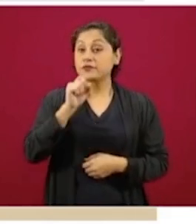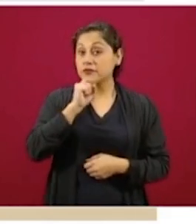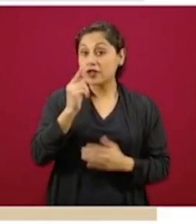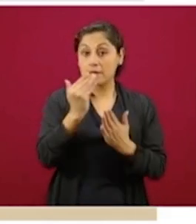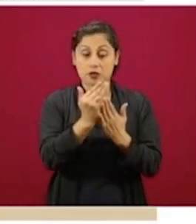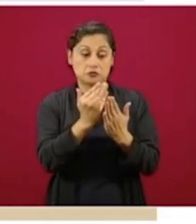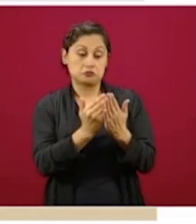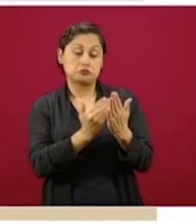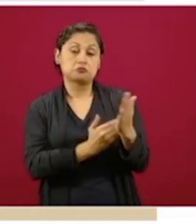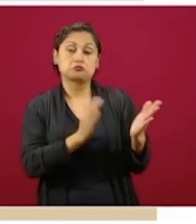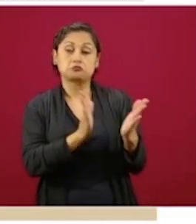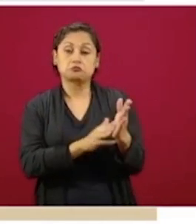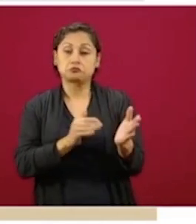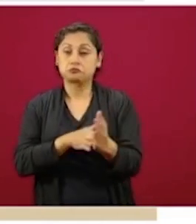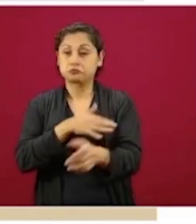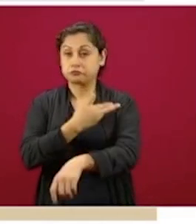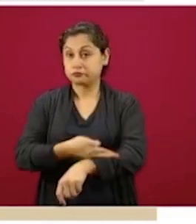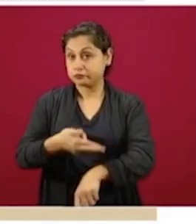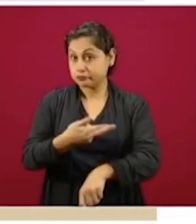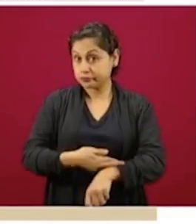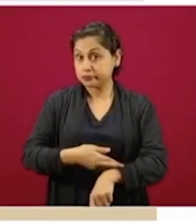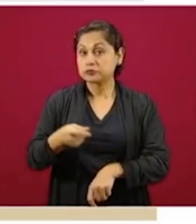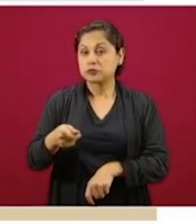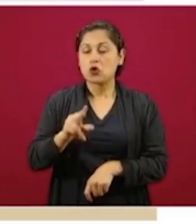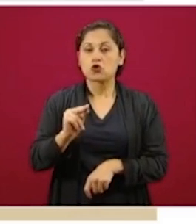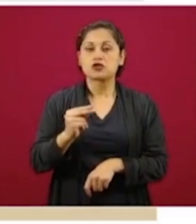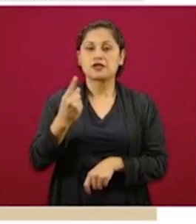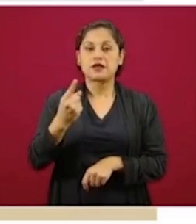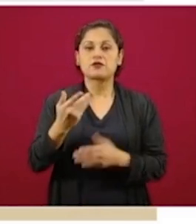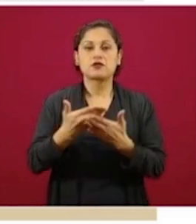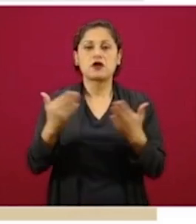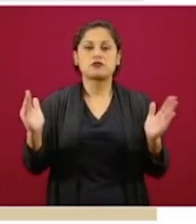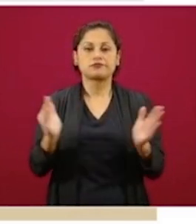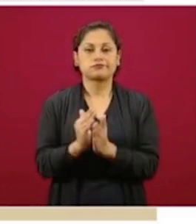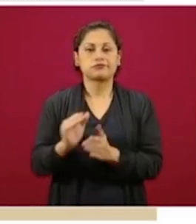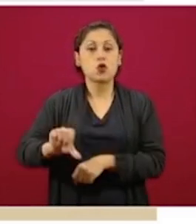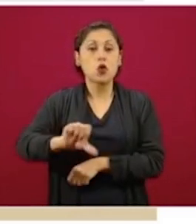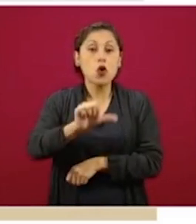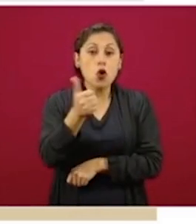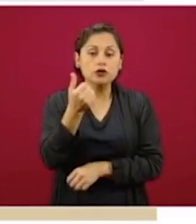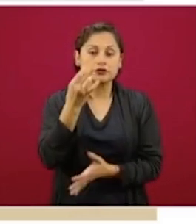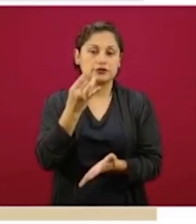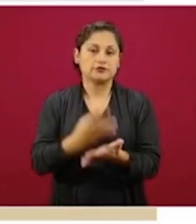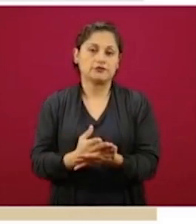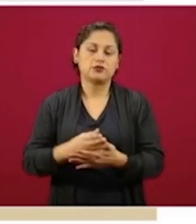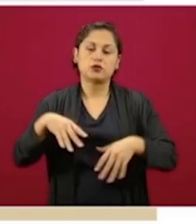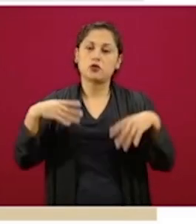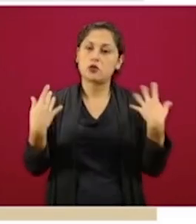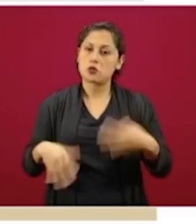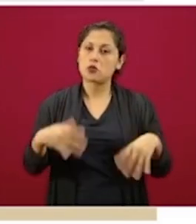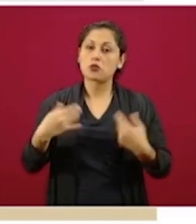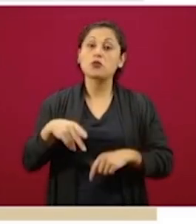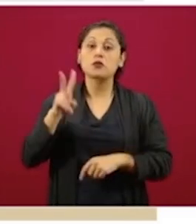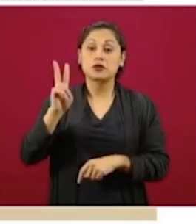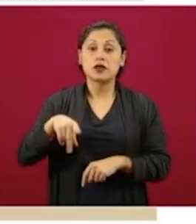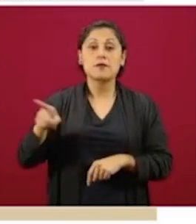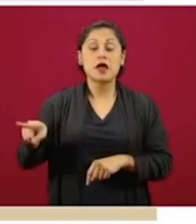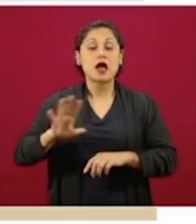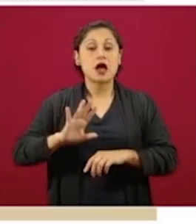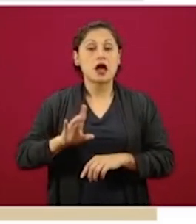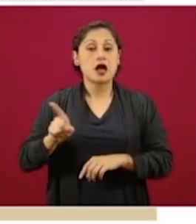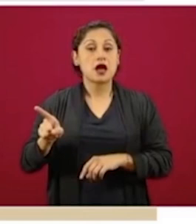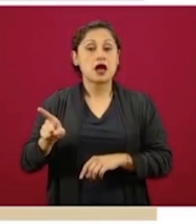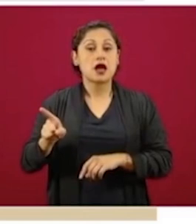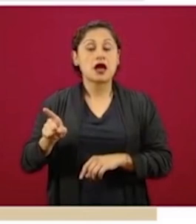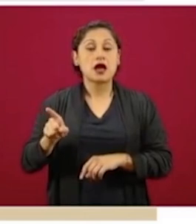solicitaban al empresario o al ciudadano, pasaron de 81 a solamente 11 al día de hoy y así se están emitiendo esas licencias de construcción en el municipio